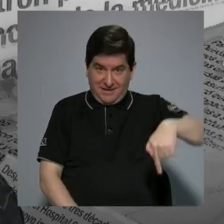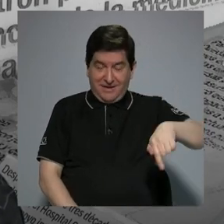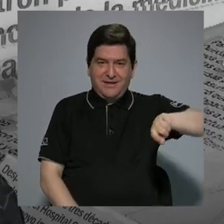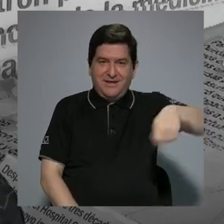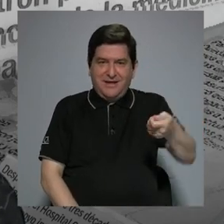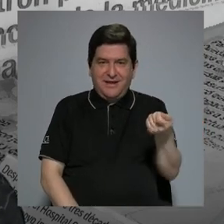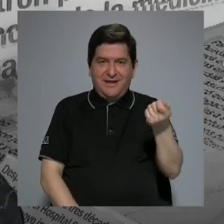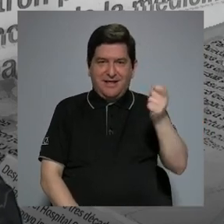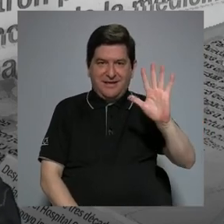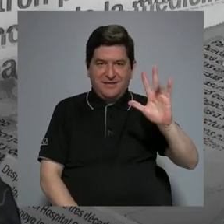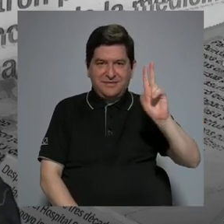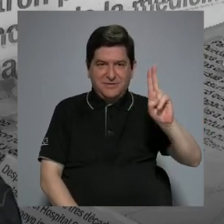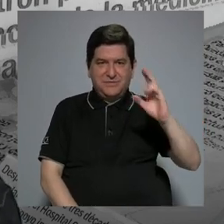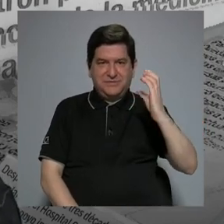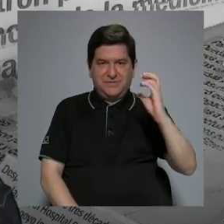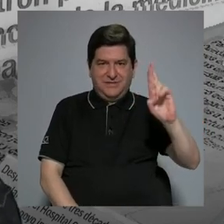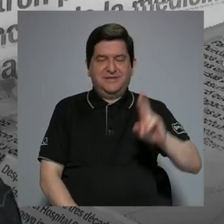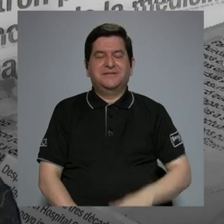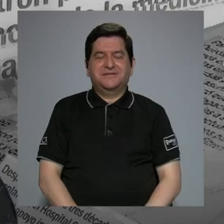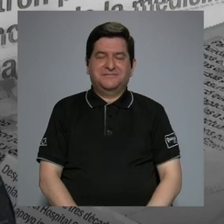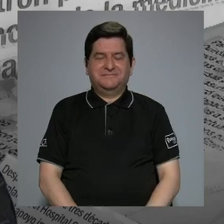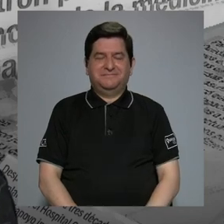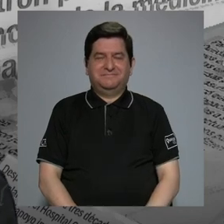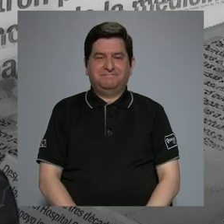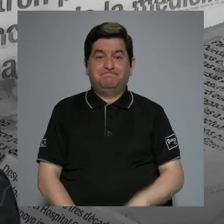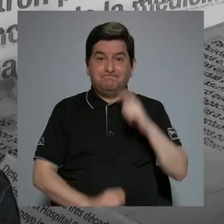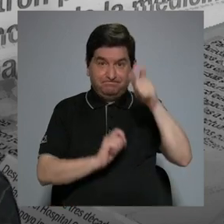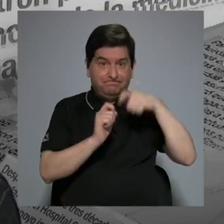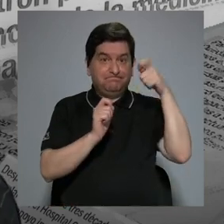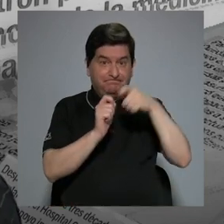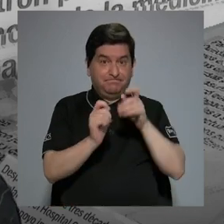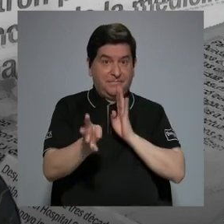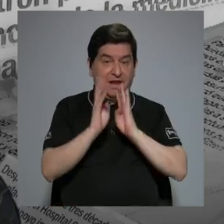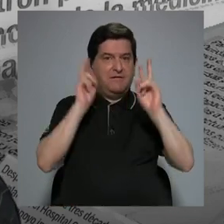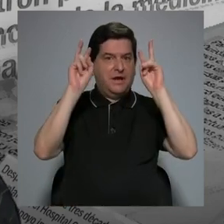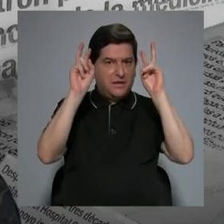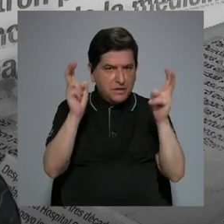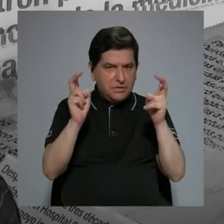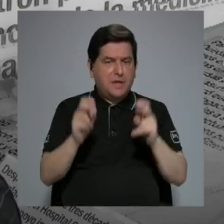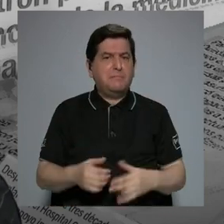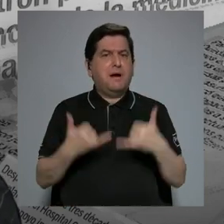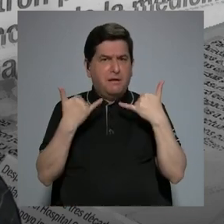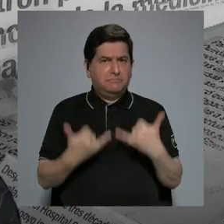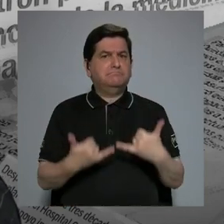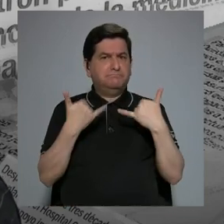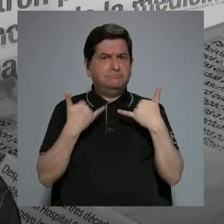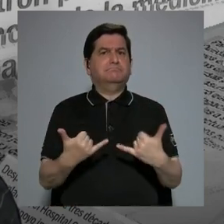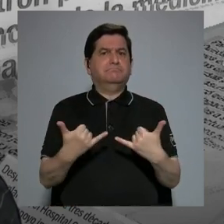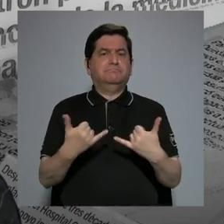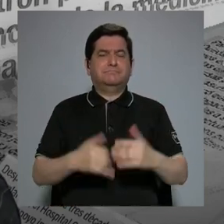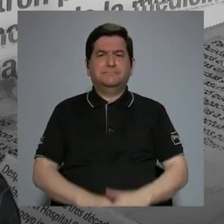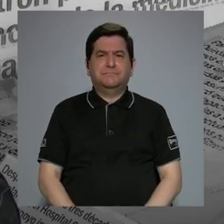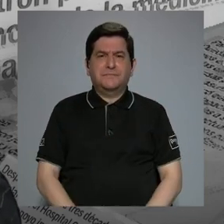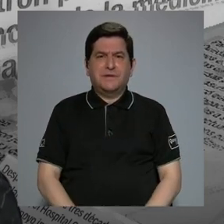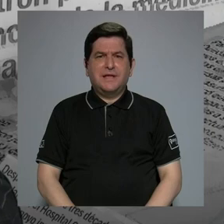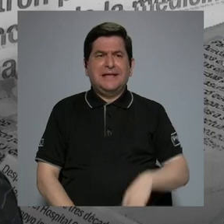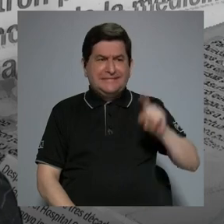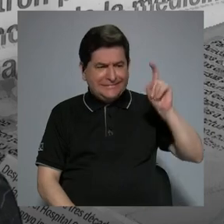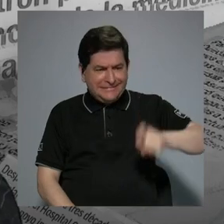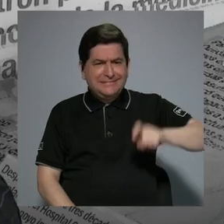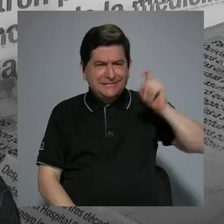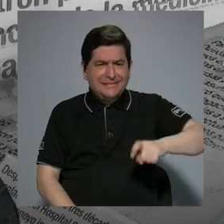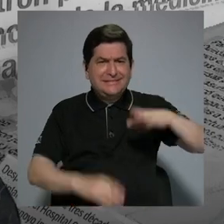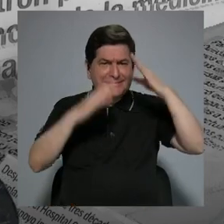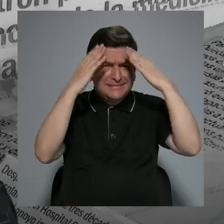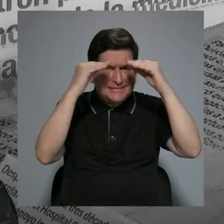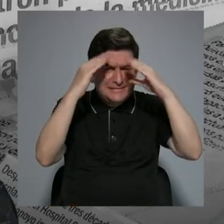aquí de Canal 15 UCR. Y bueno, precisamente vamos a hablar de un tema muy actual, con mucha necesidad